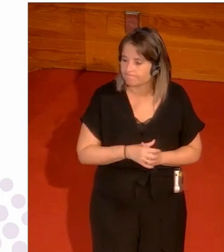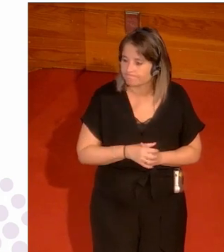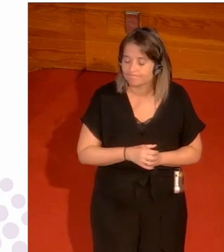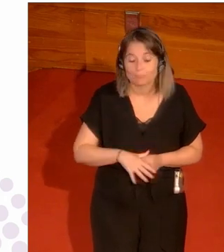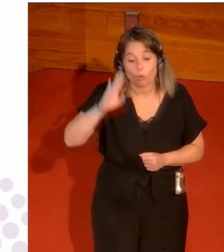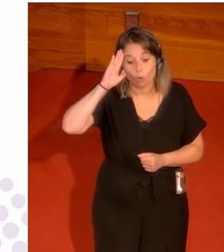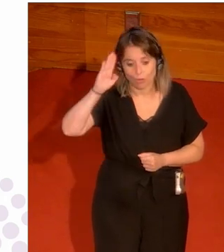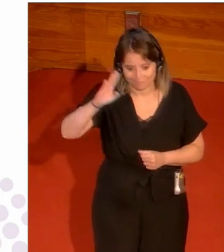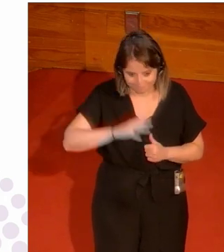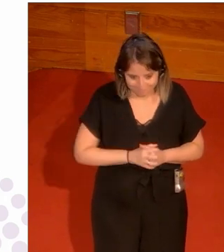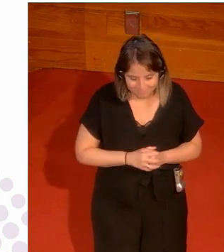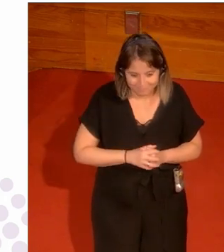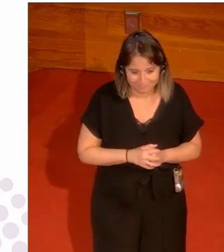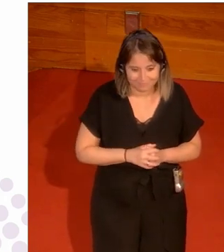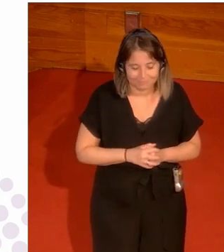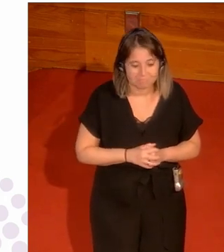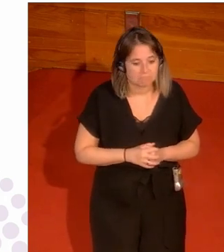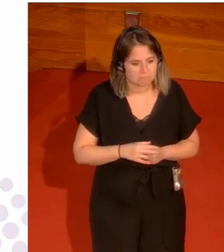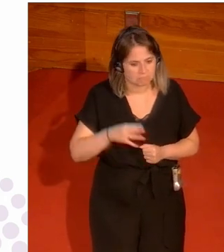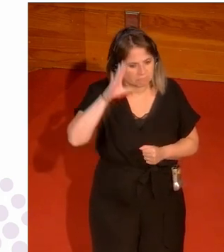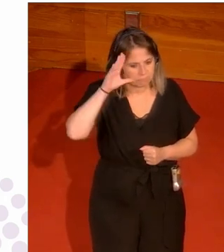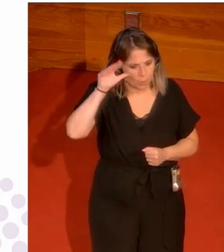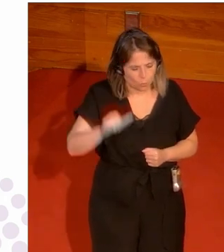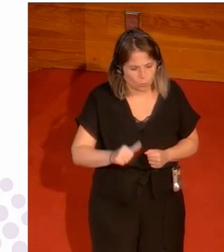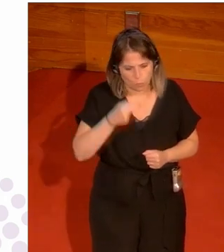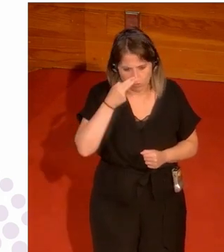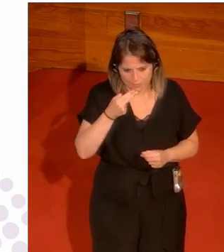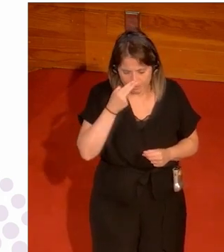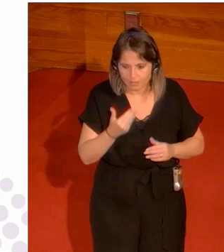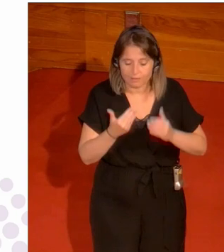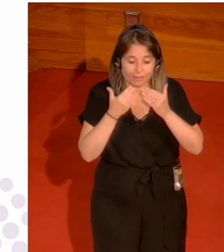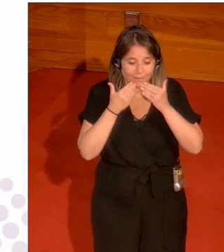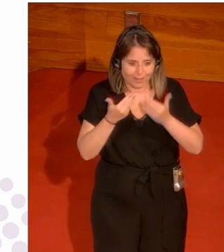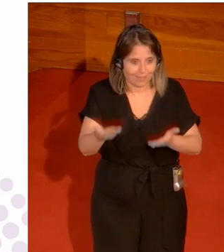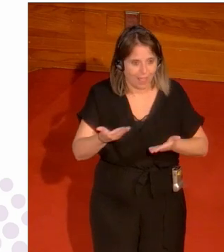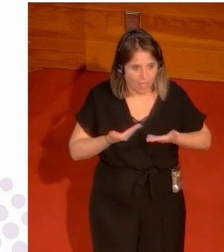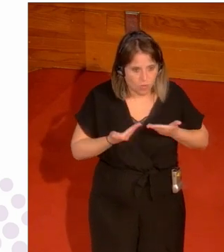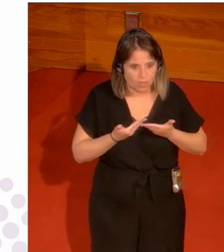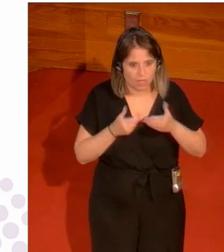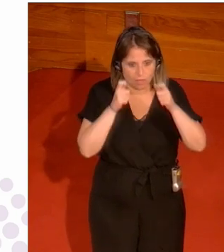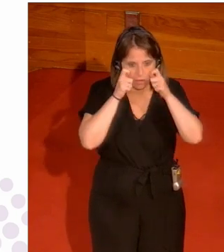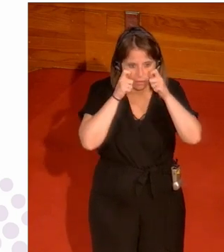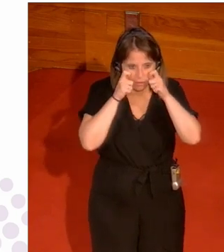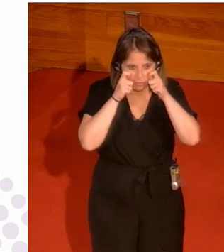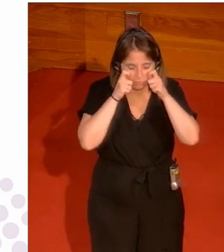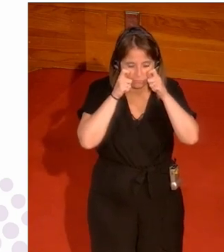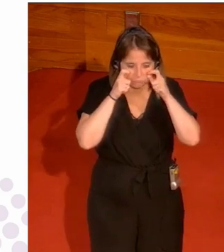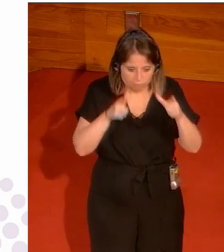hola muy interesante gracias para ayudarnos a fijarnos a